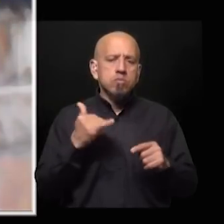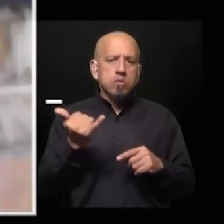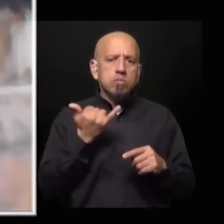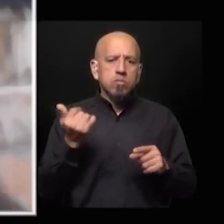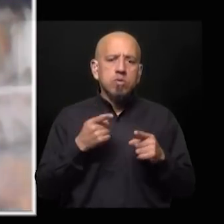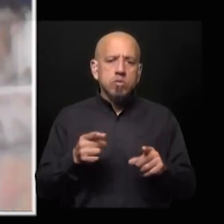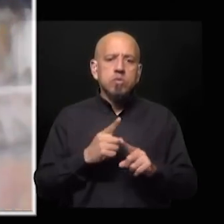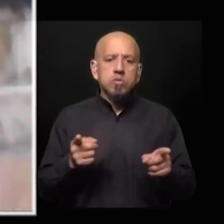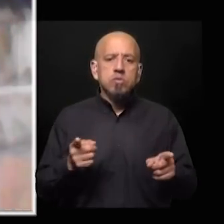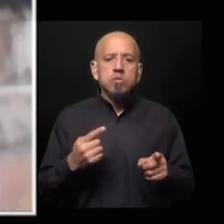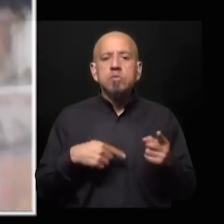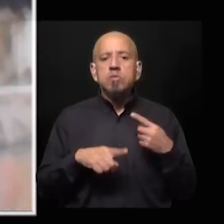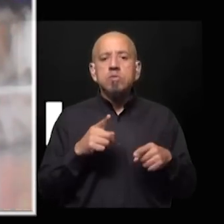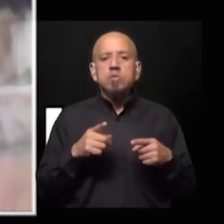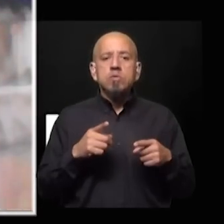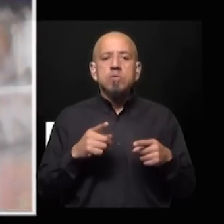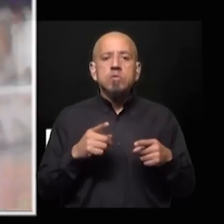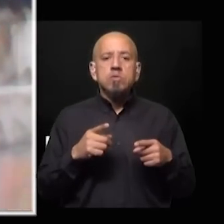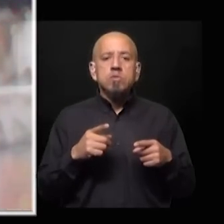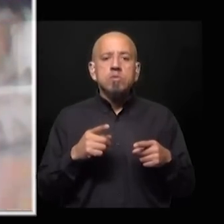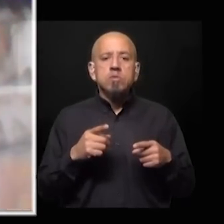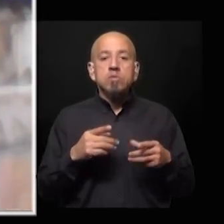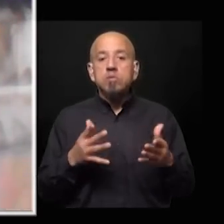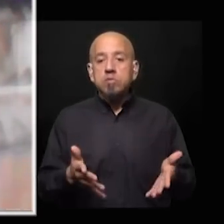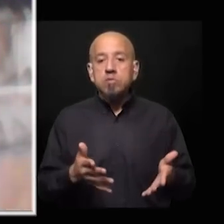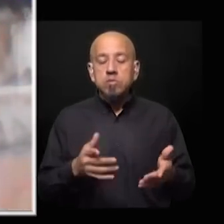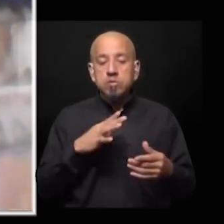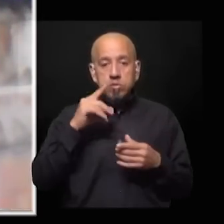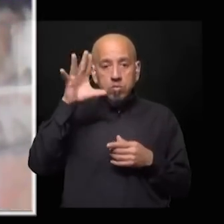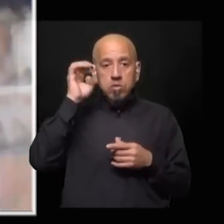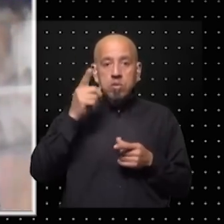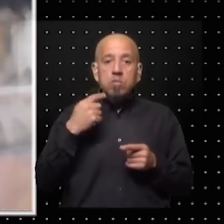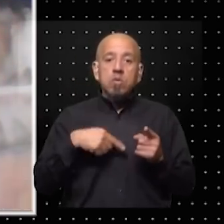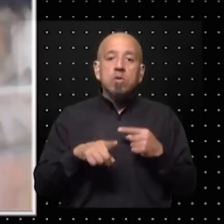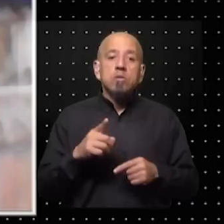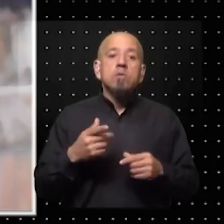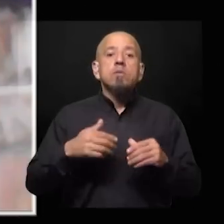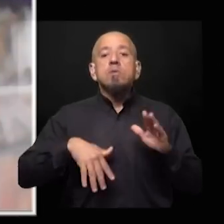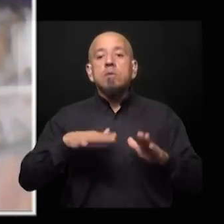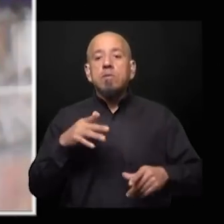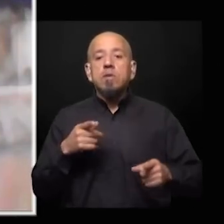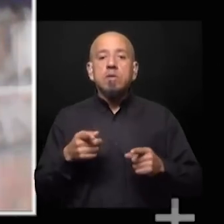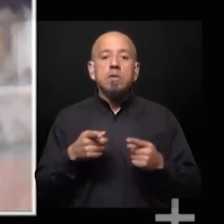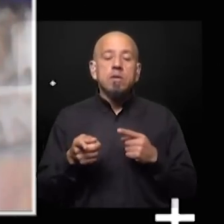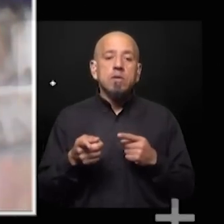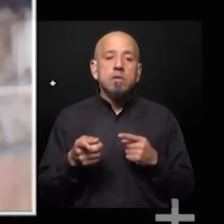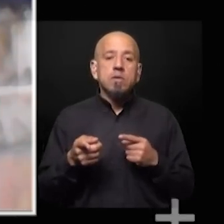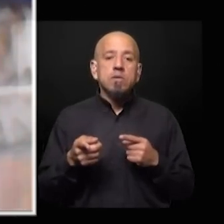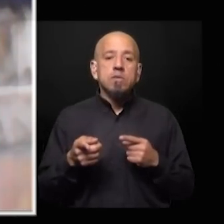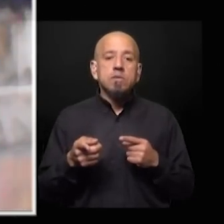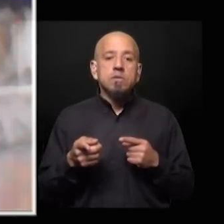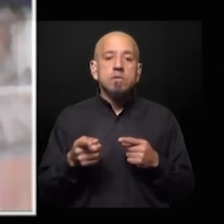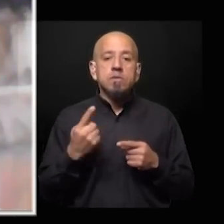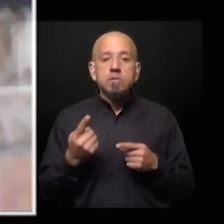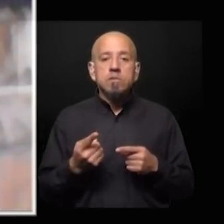el electorado kirchnerista no se olvida pero bueno todo depende también de primero